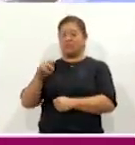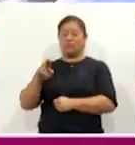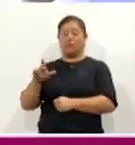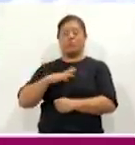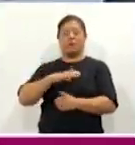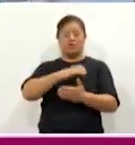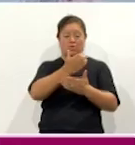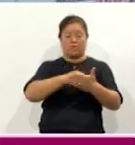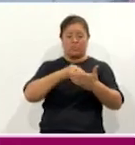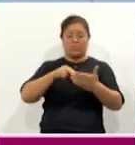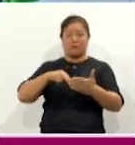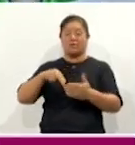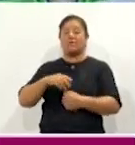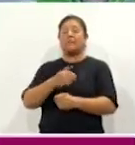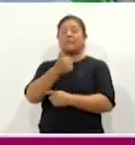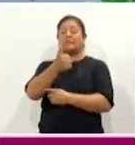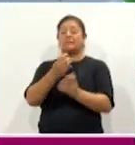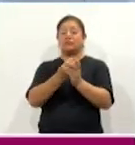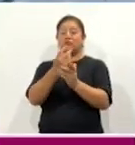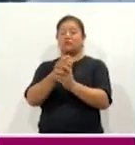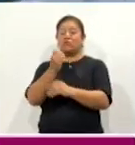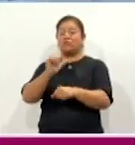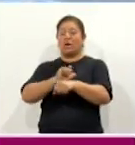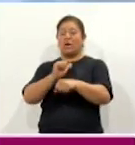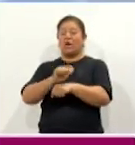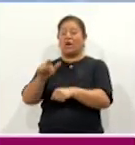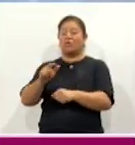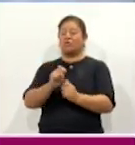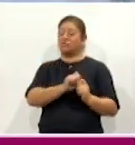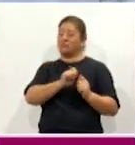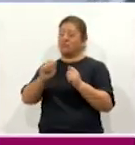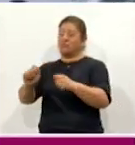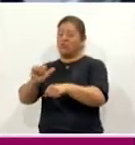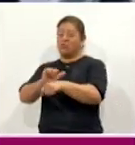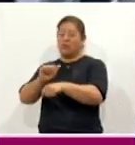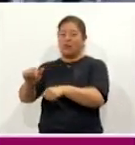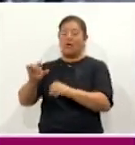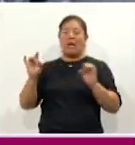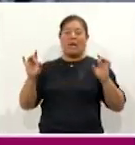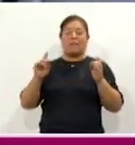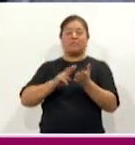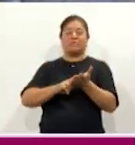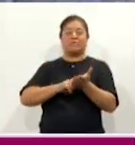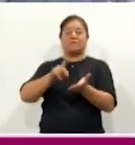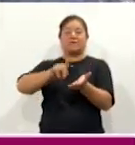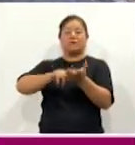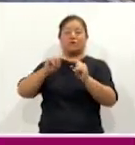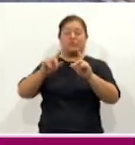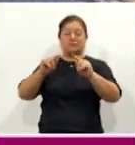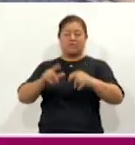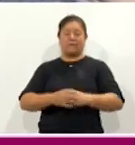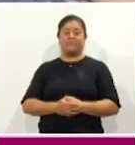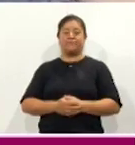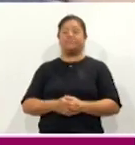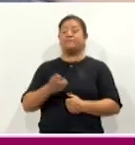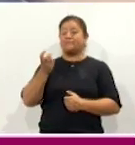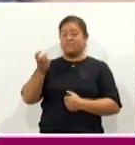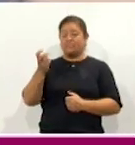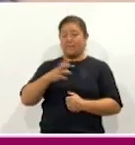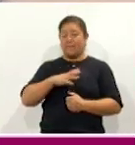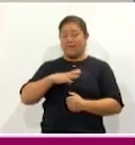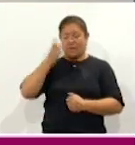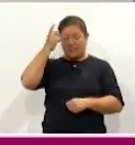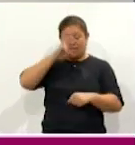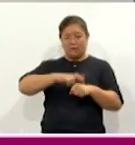que incluye la entrega de seis nuevas unidades vehiculares a la Corporación Ángeles Verdes en Tlaxcala. Al respecto, el director general de